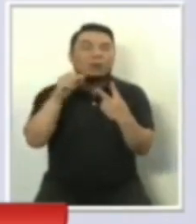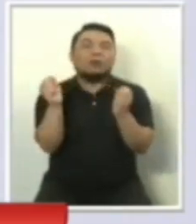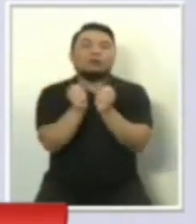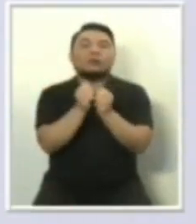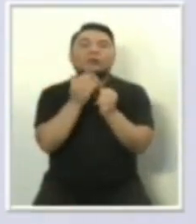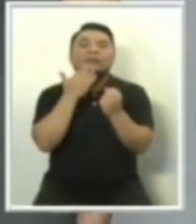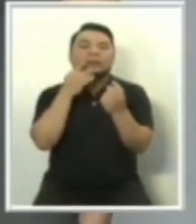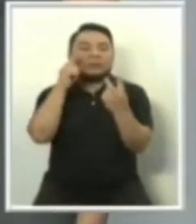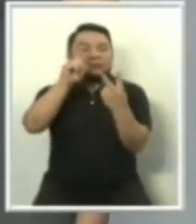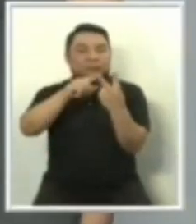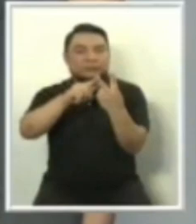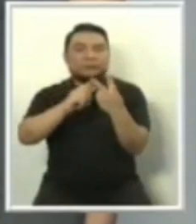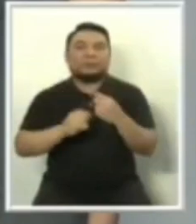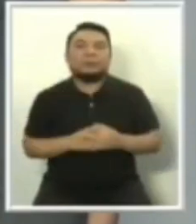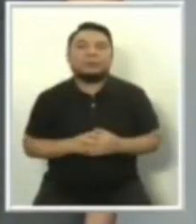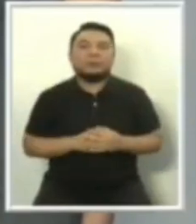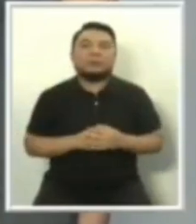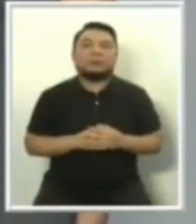con...